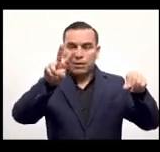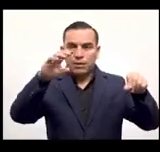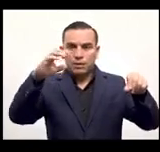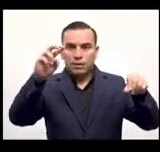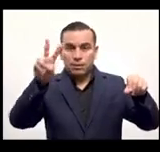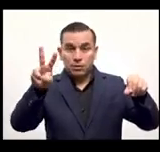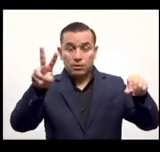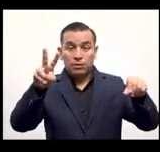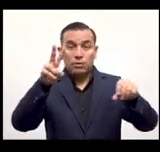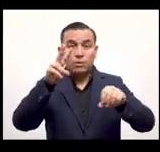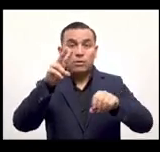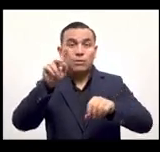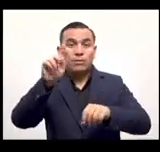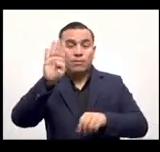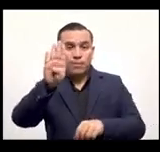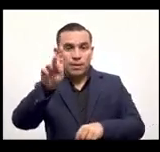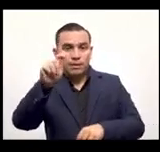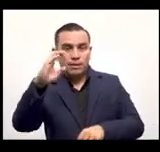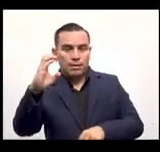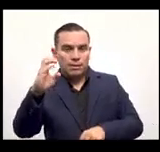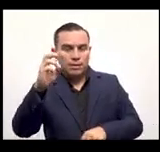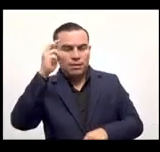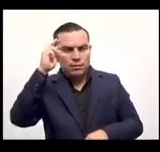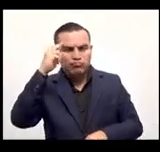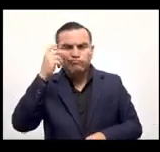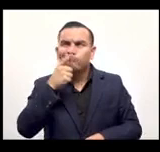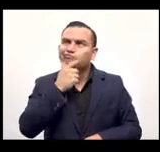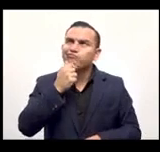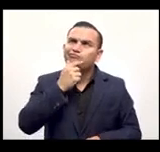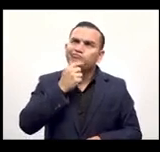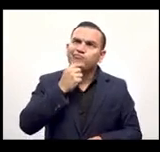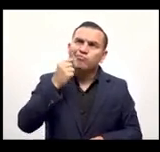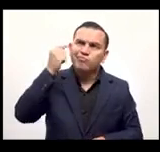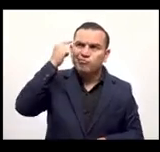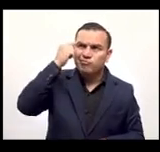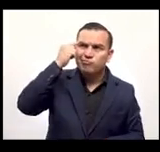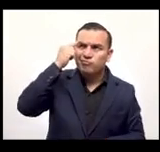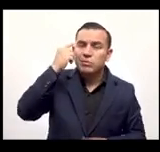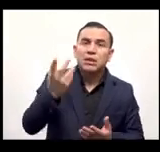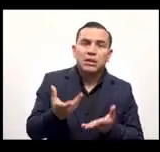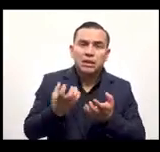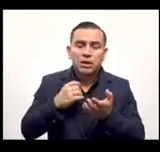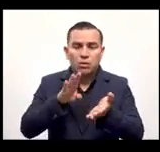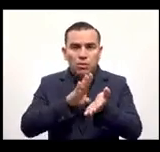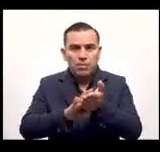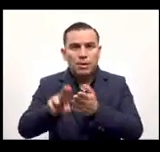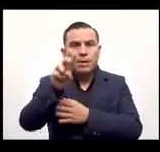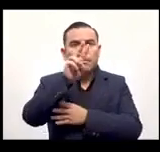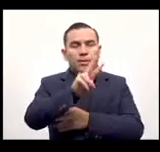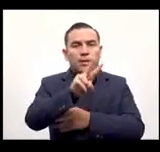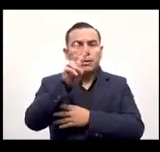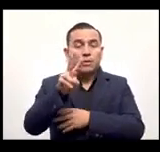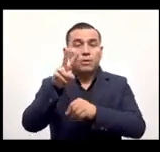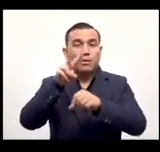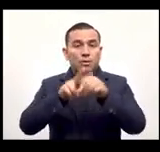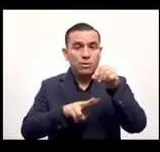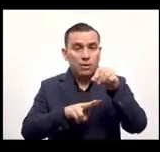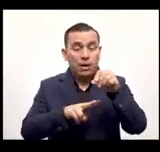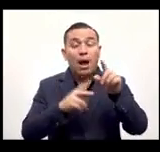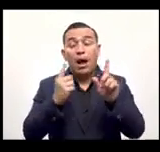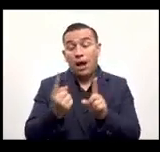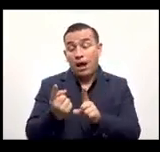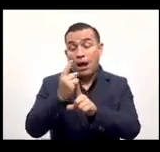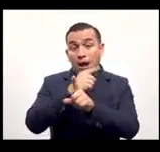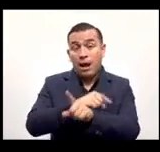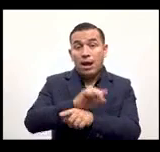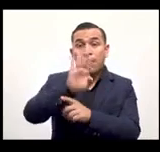122 dólares en bitcoin y él dice bueno quiero comprar 22 dólares en bitcoin ¿por